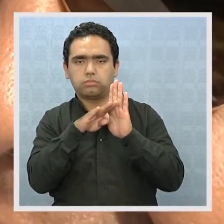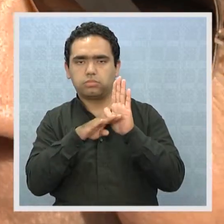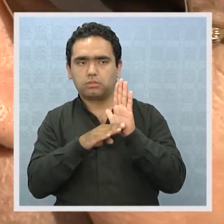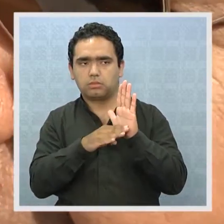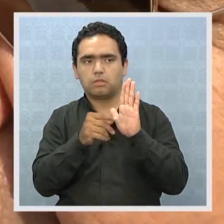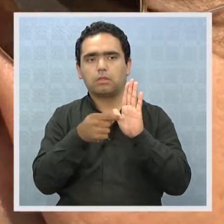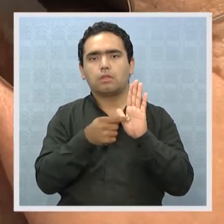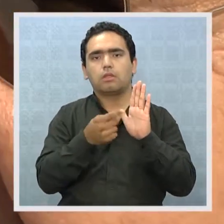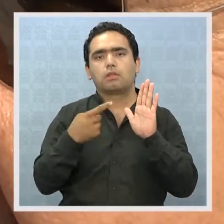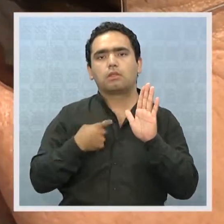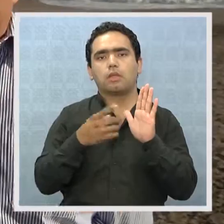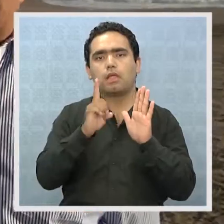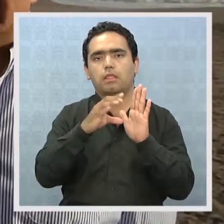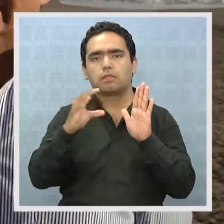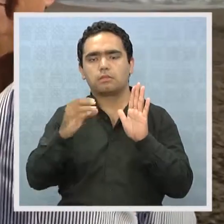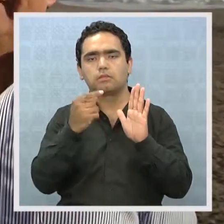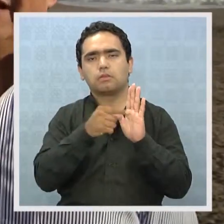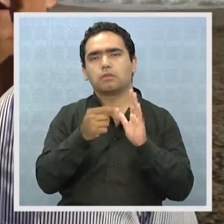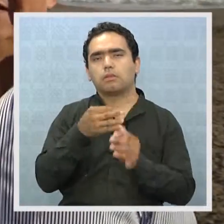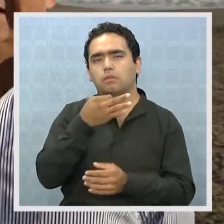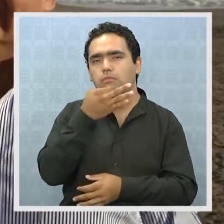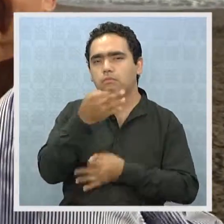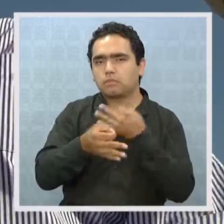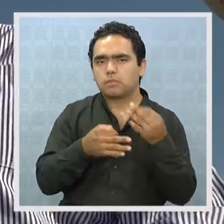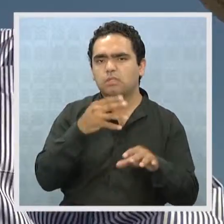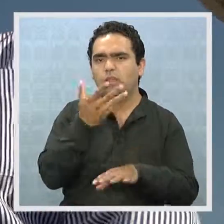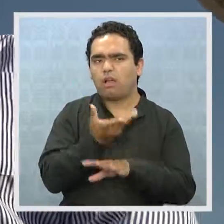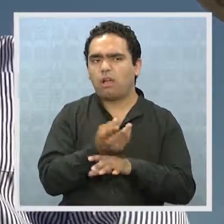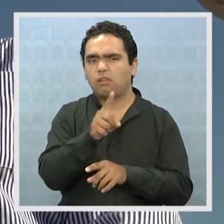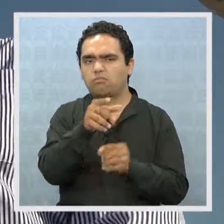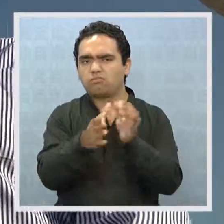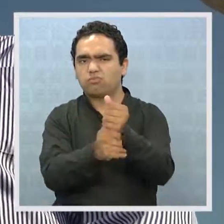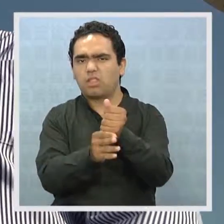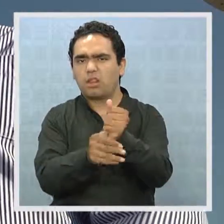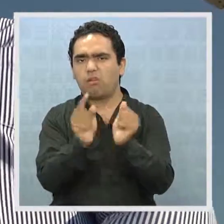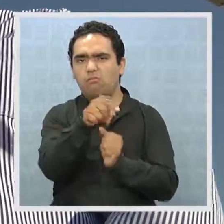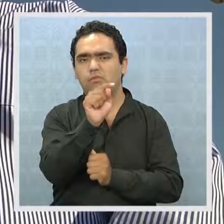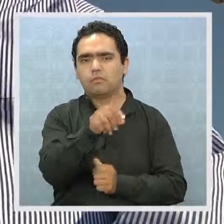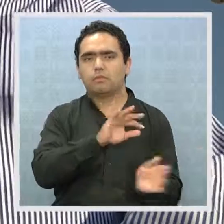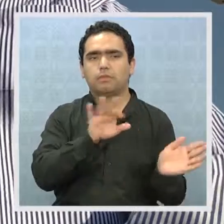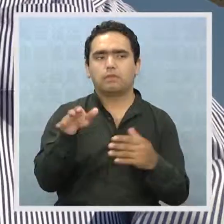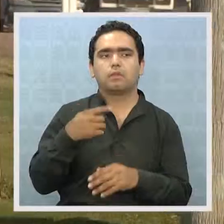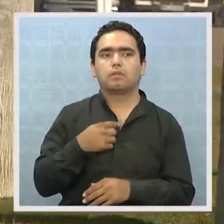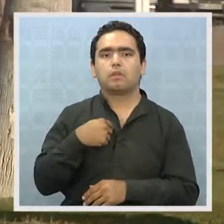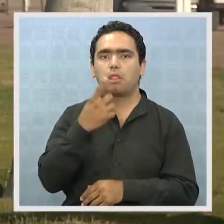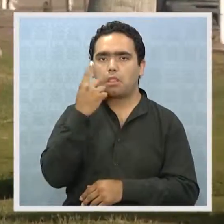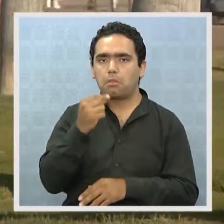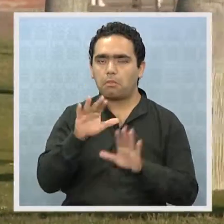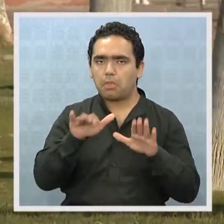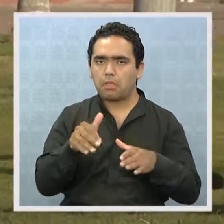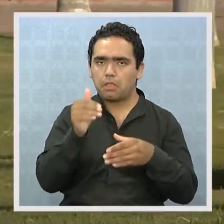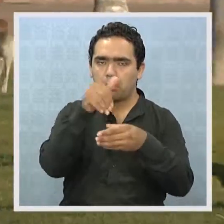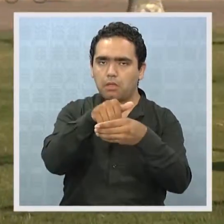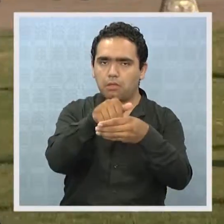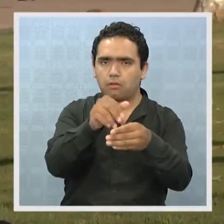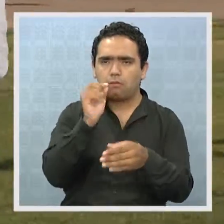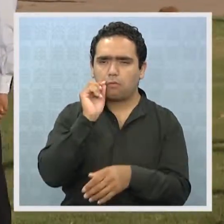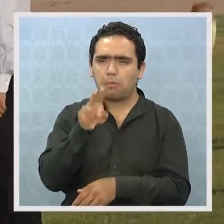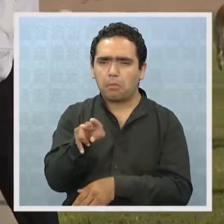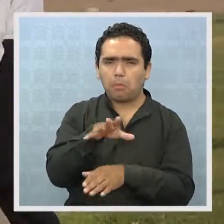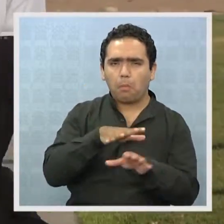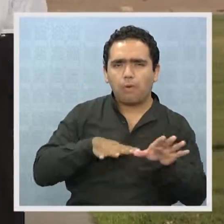ocupó el cuarto lugar entre los aspirantes al cupo de C y denuncia intervencionismo. El día de las votaciones presenciamos